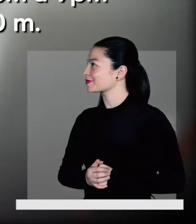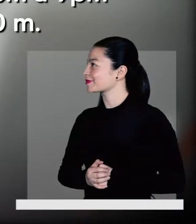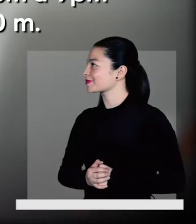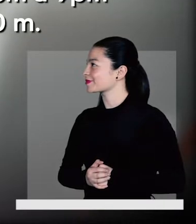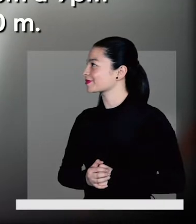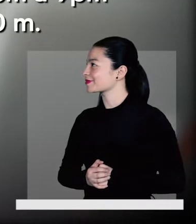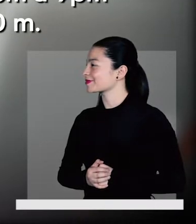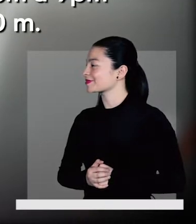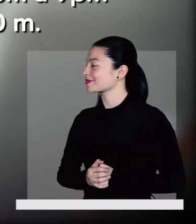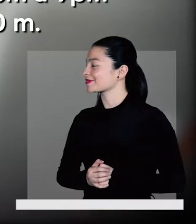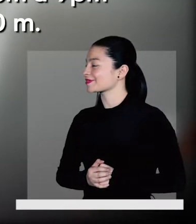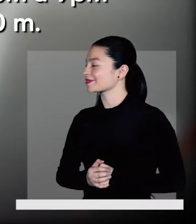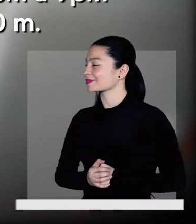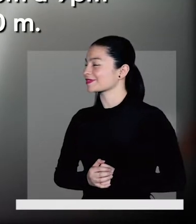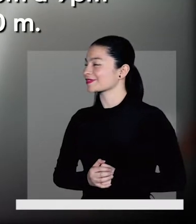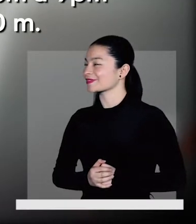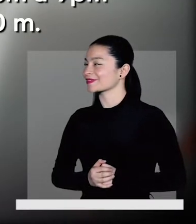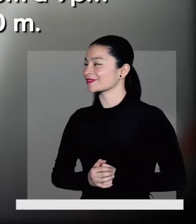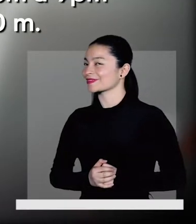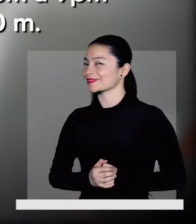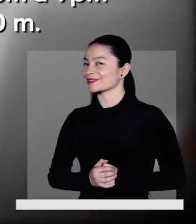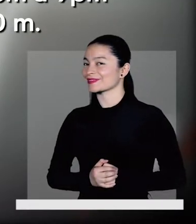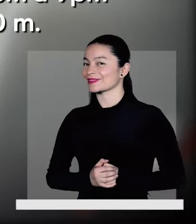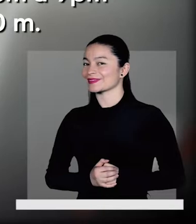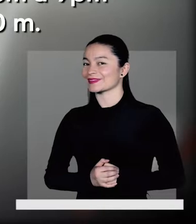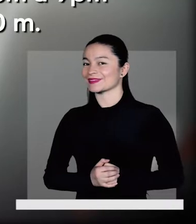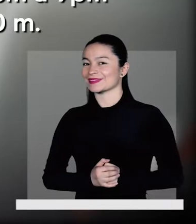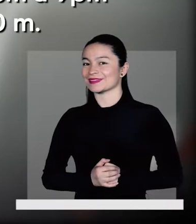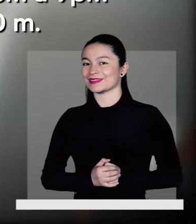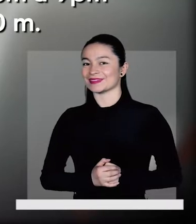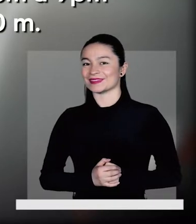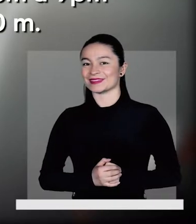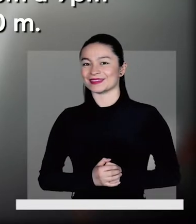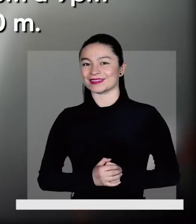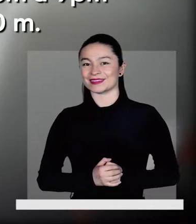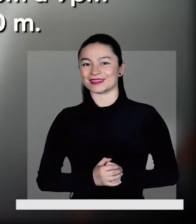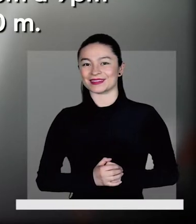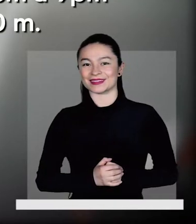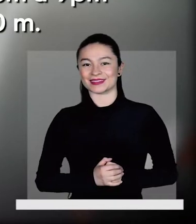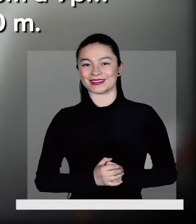de 8 de la mañana a 12 del mediodía, según programación.